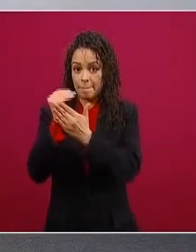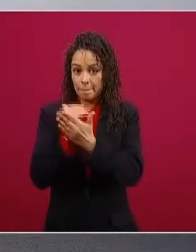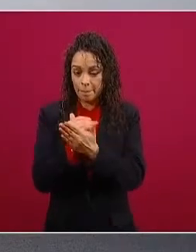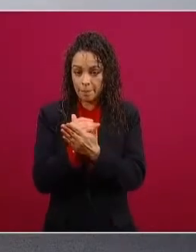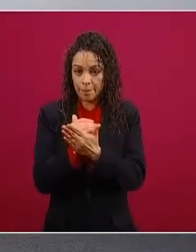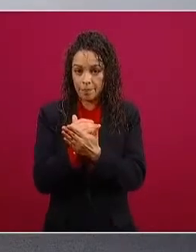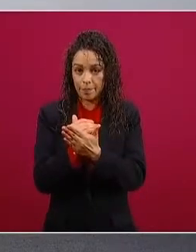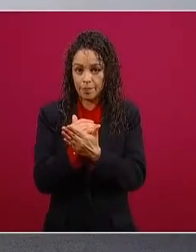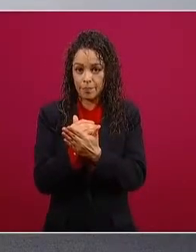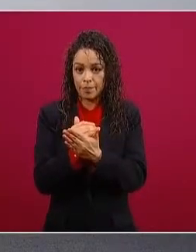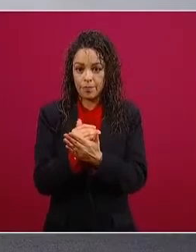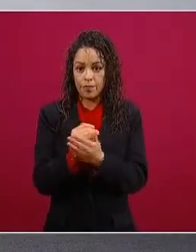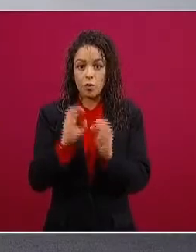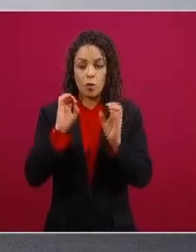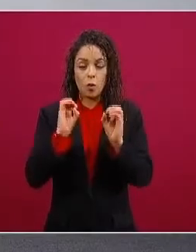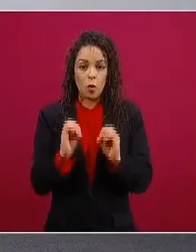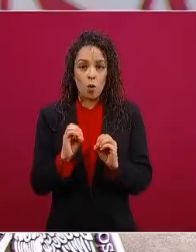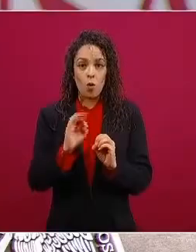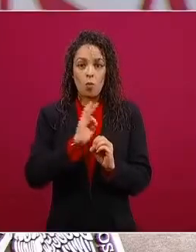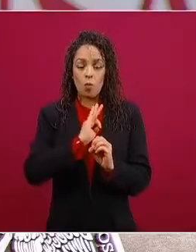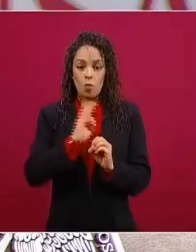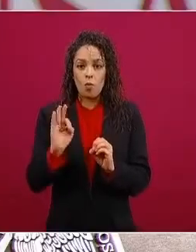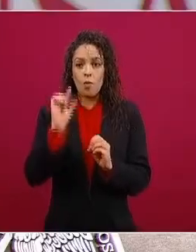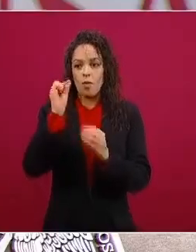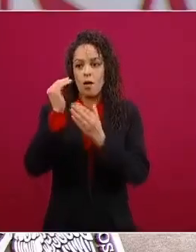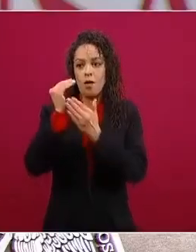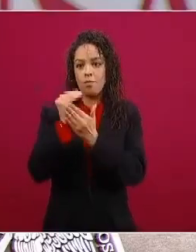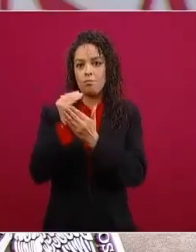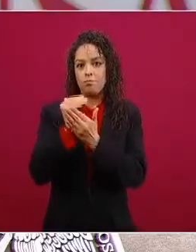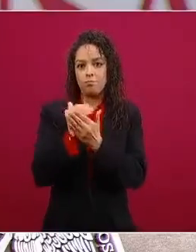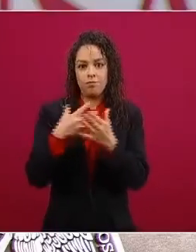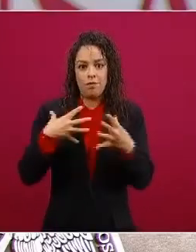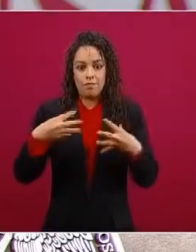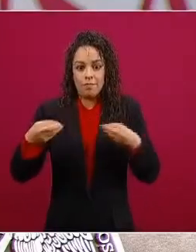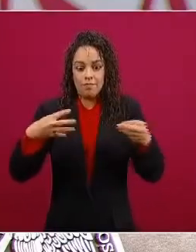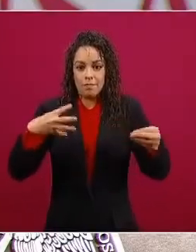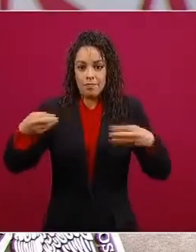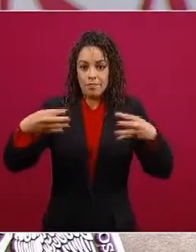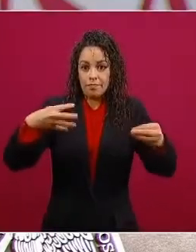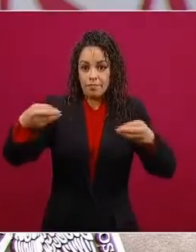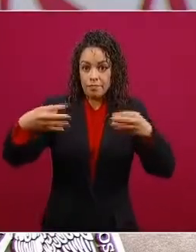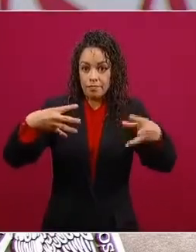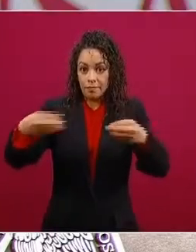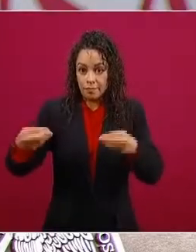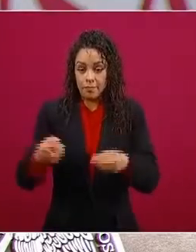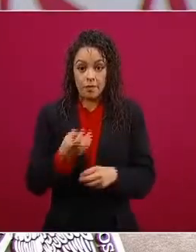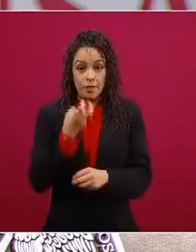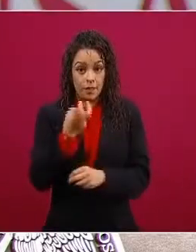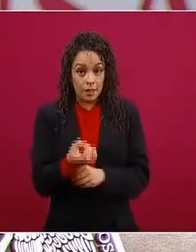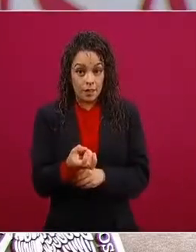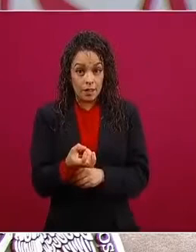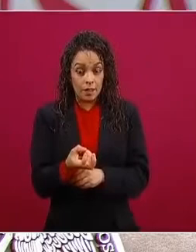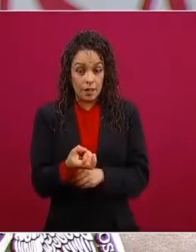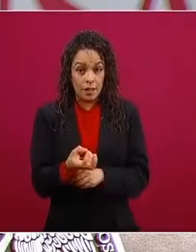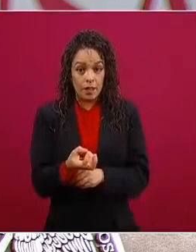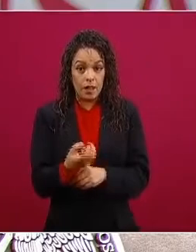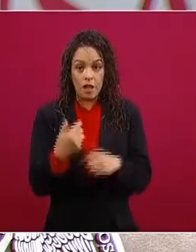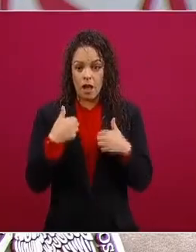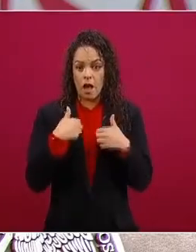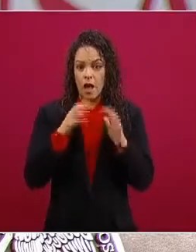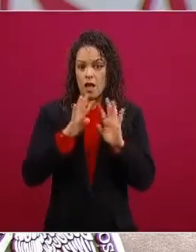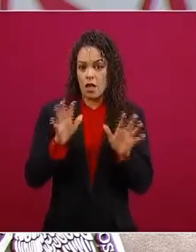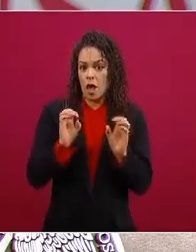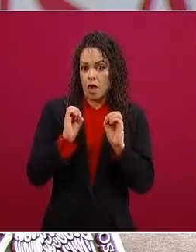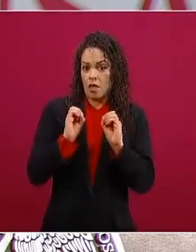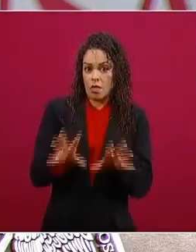la epidemia nosotros no vamos a dejar de atender